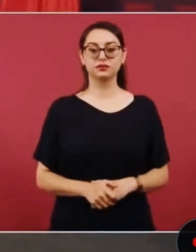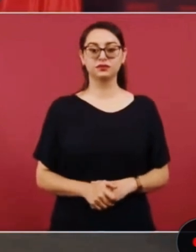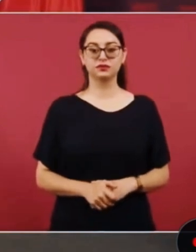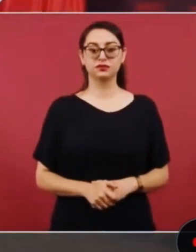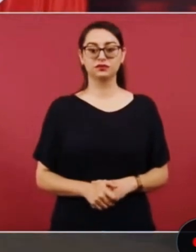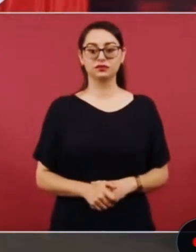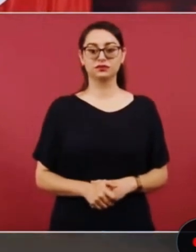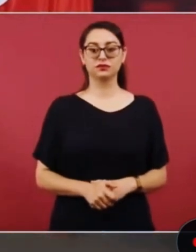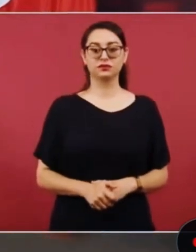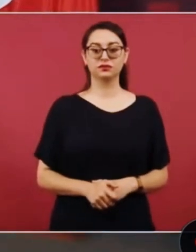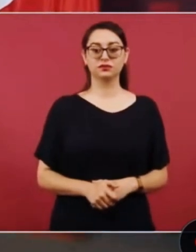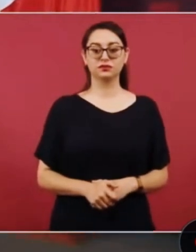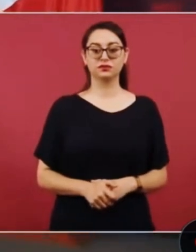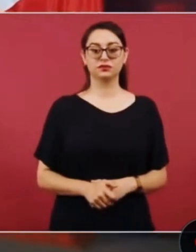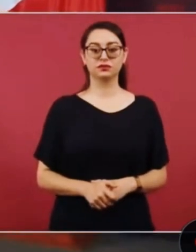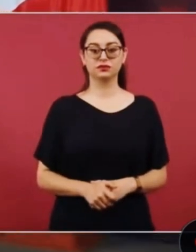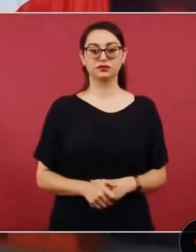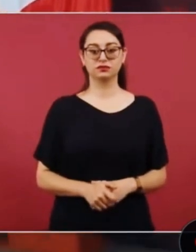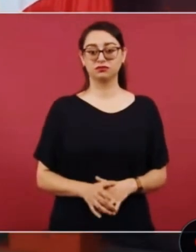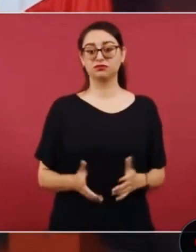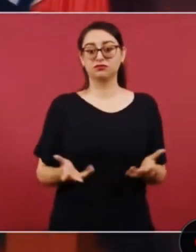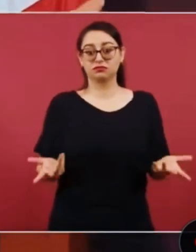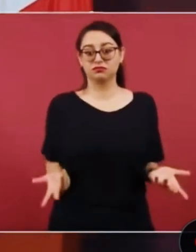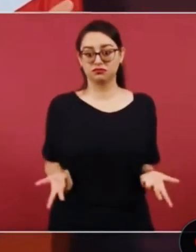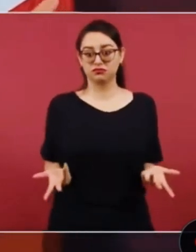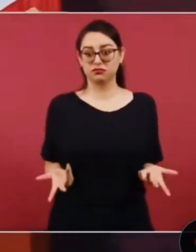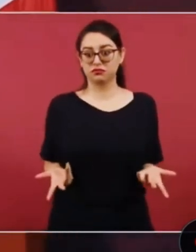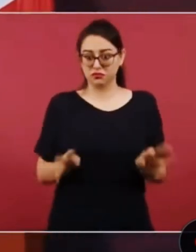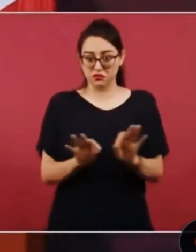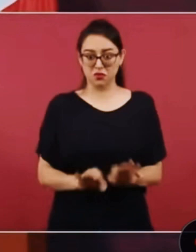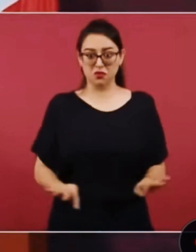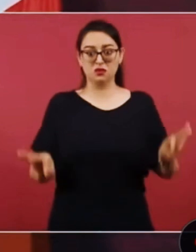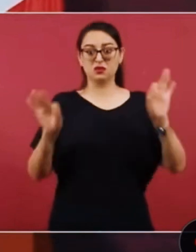deje a la gente que elija